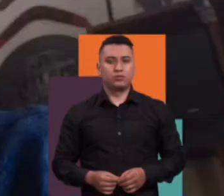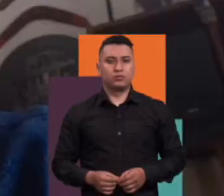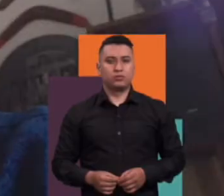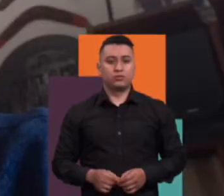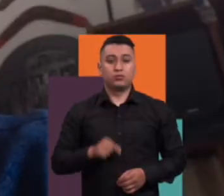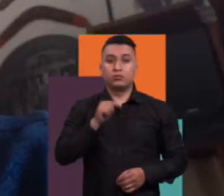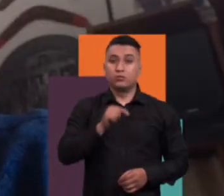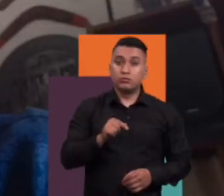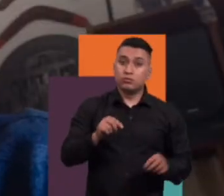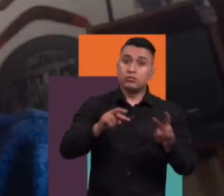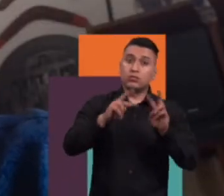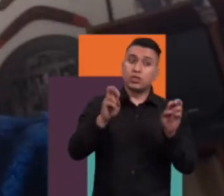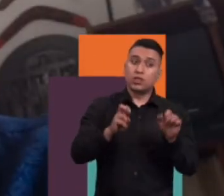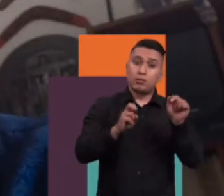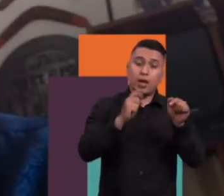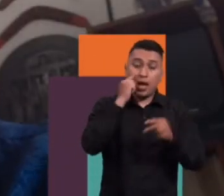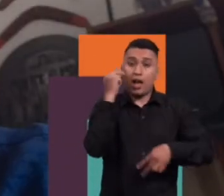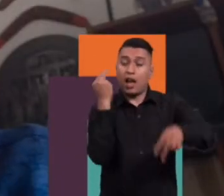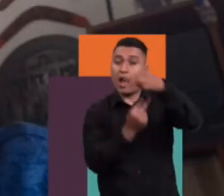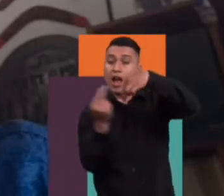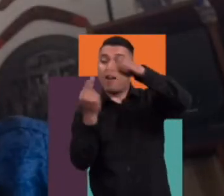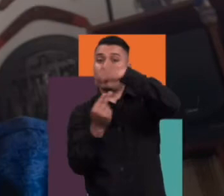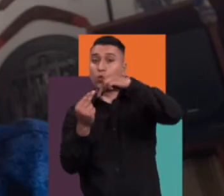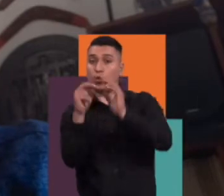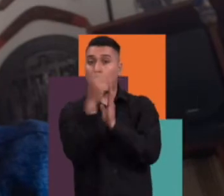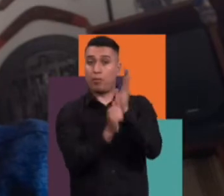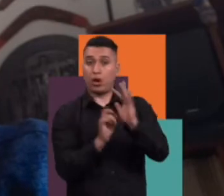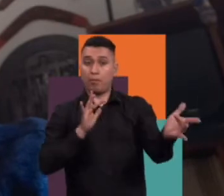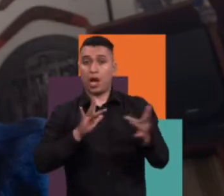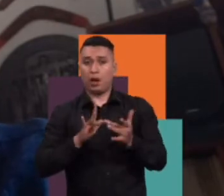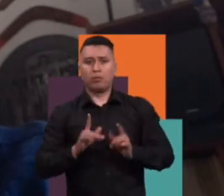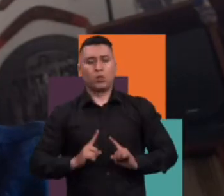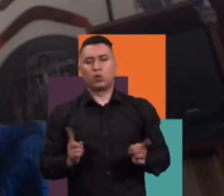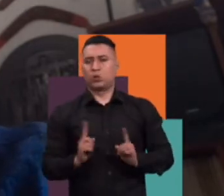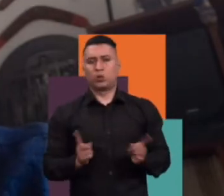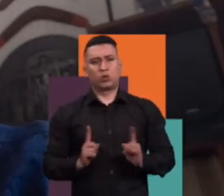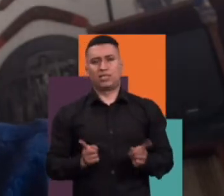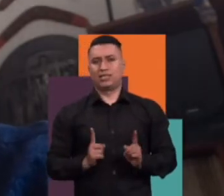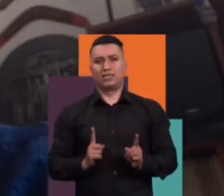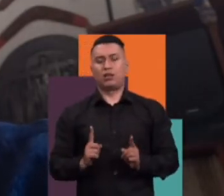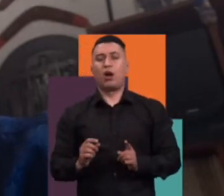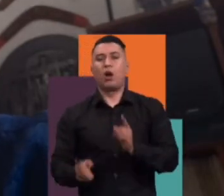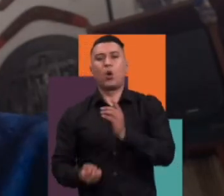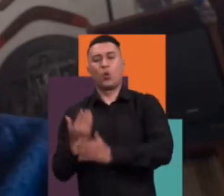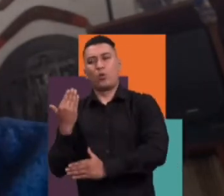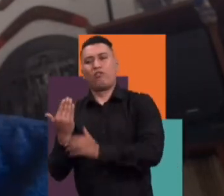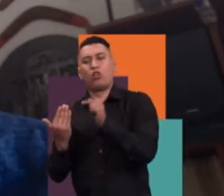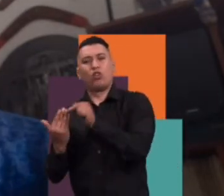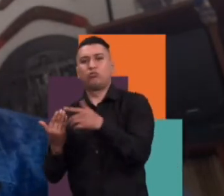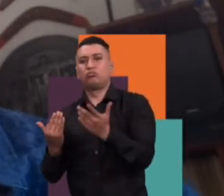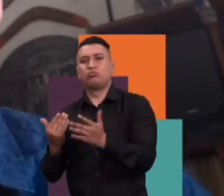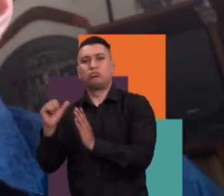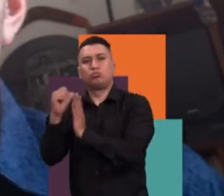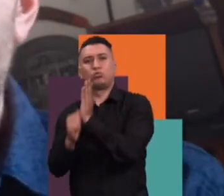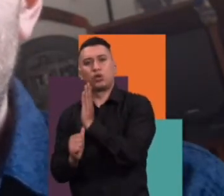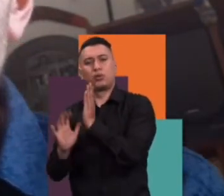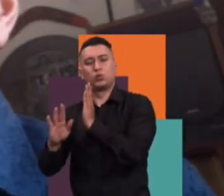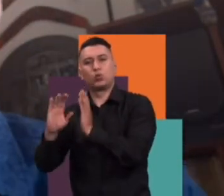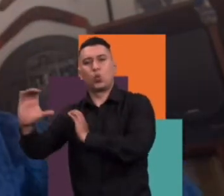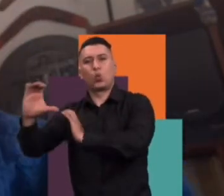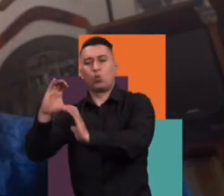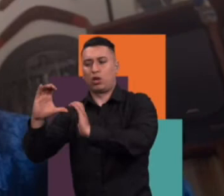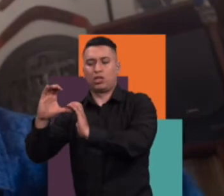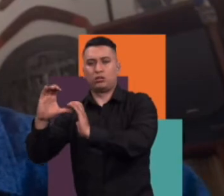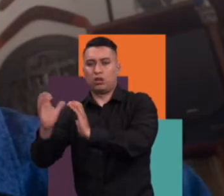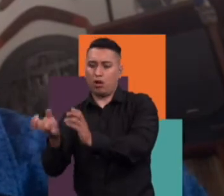El Mundo al Vuelo no era un programa de aventura. Creo que ese concepto ha parecido con el paso del tiempo y con el desarrollo de ciertos productos de comunicación que tienen en común los